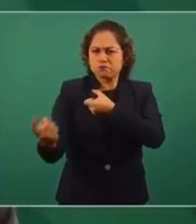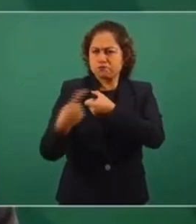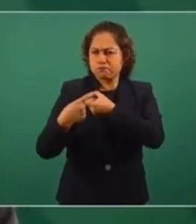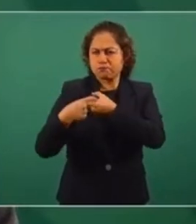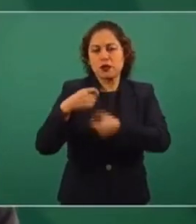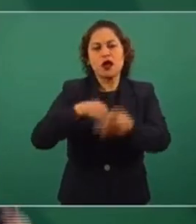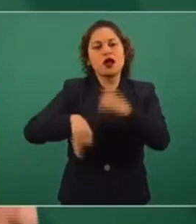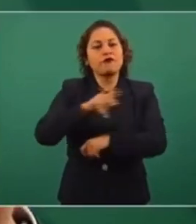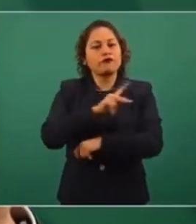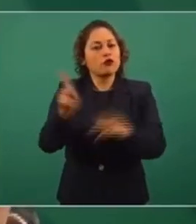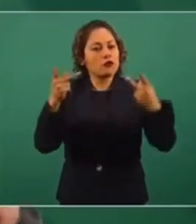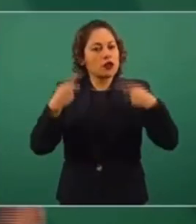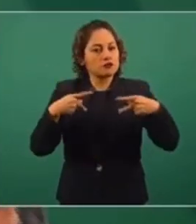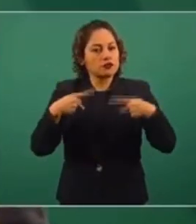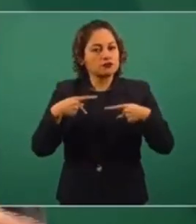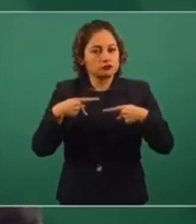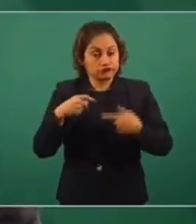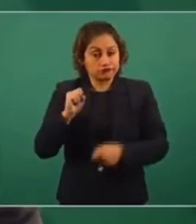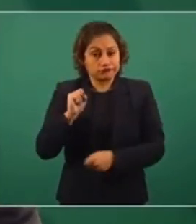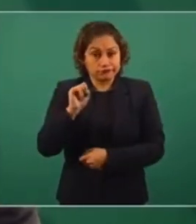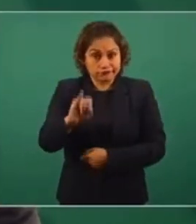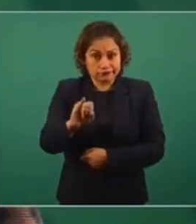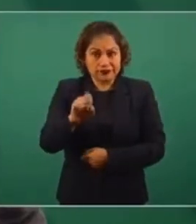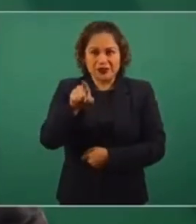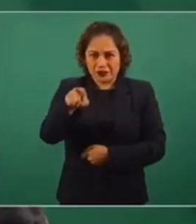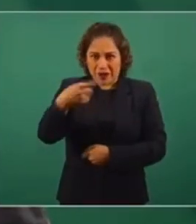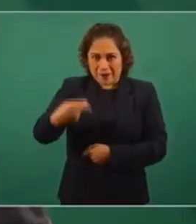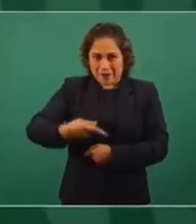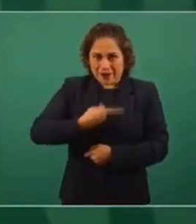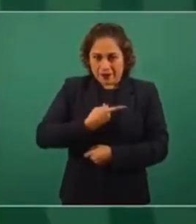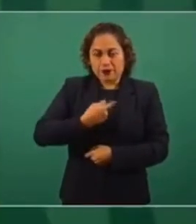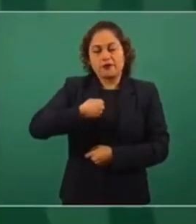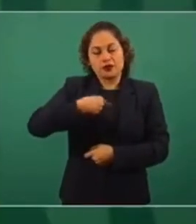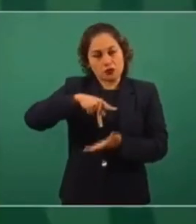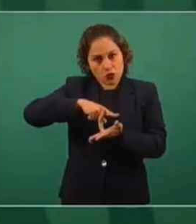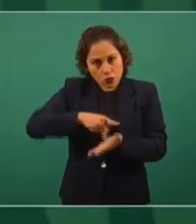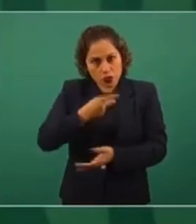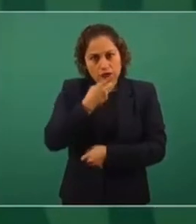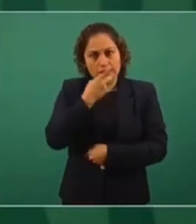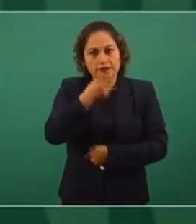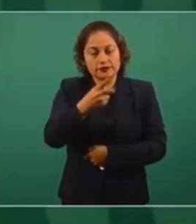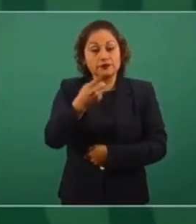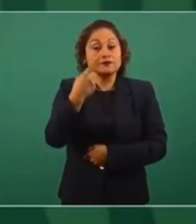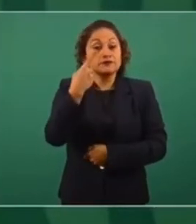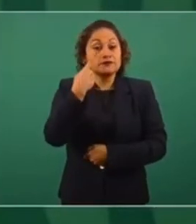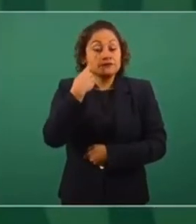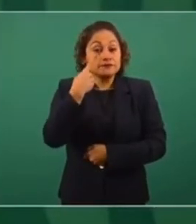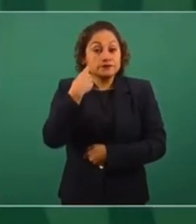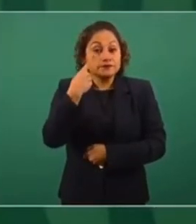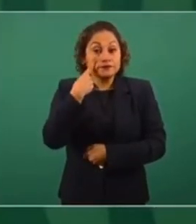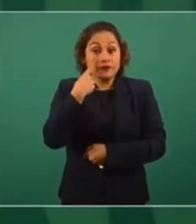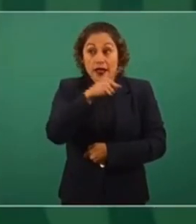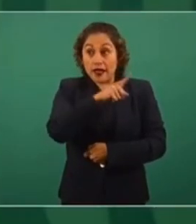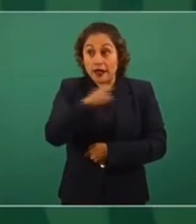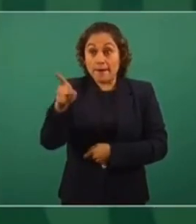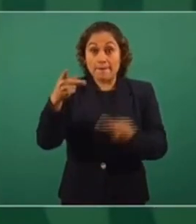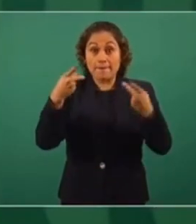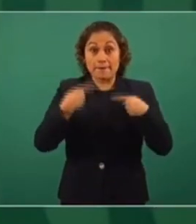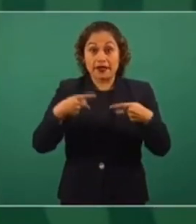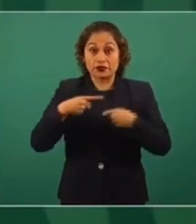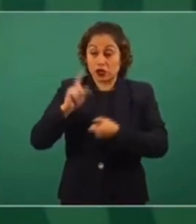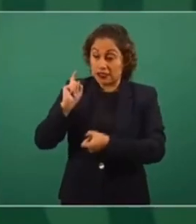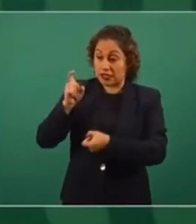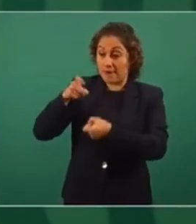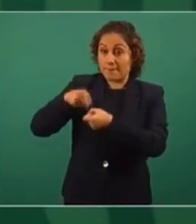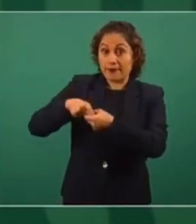registro. Pero como decía en su primera pregunta, lo ratifico, el orden de registro no tiene relación